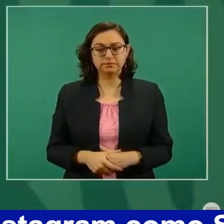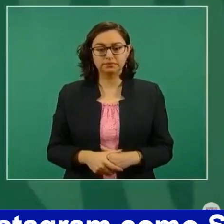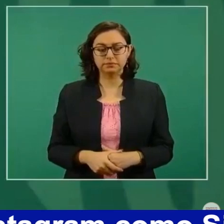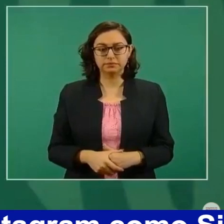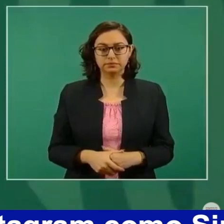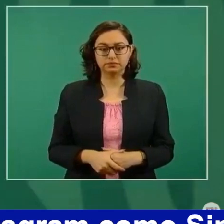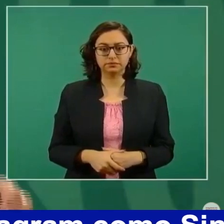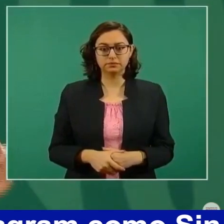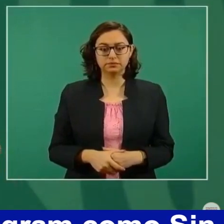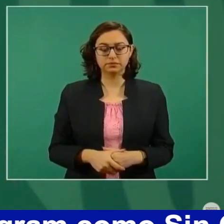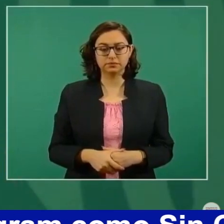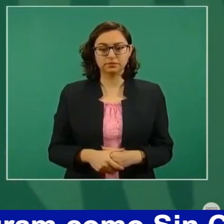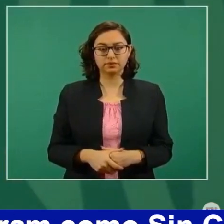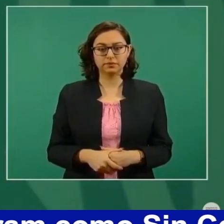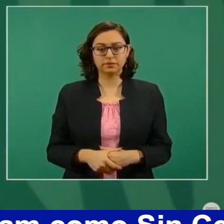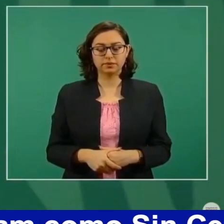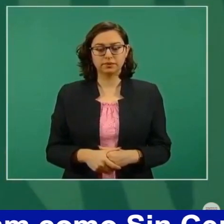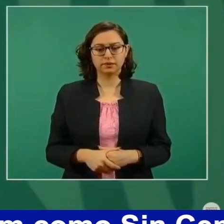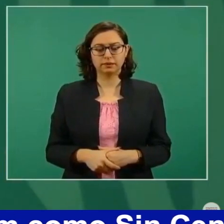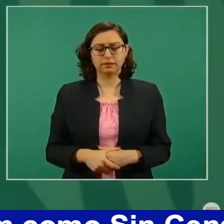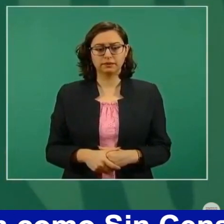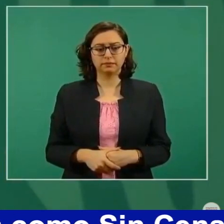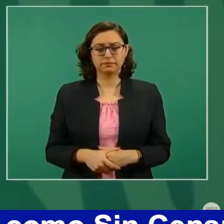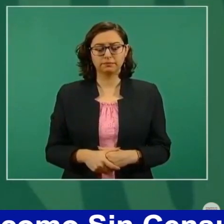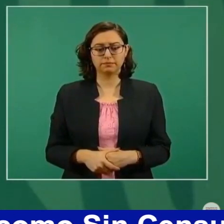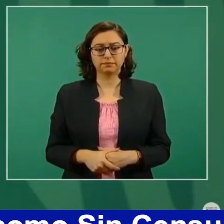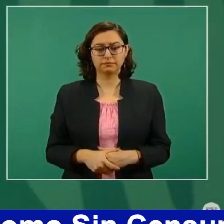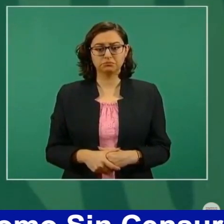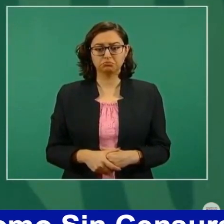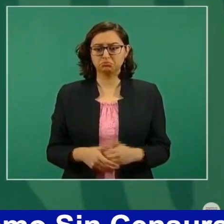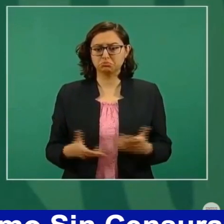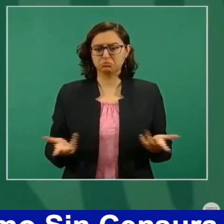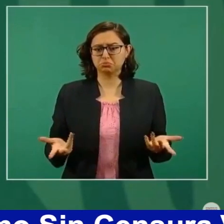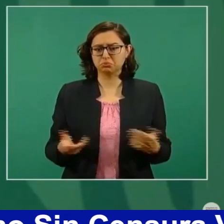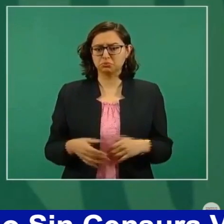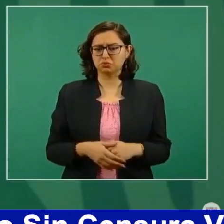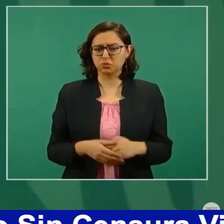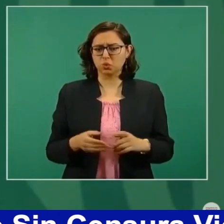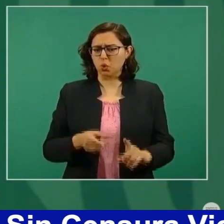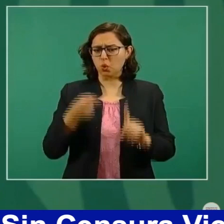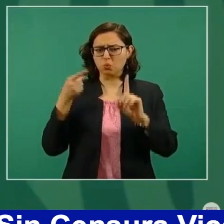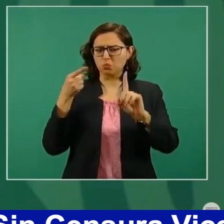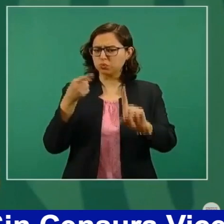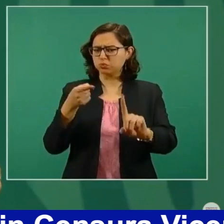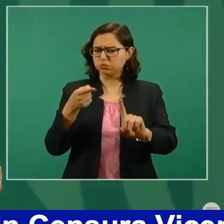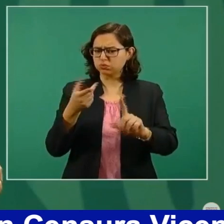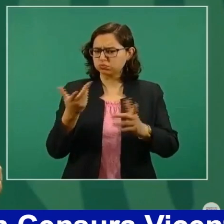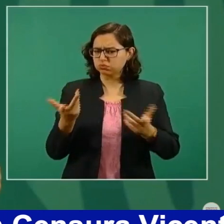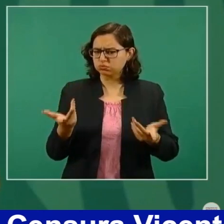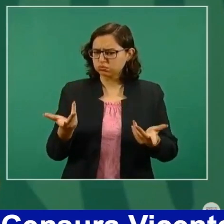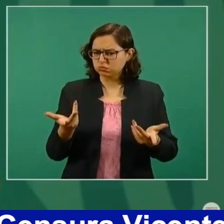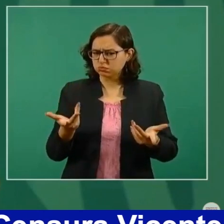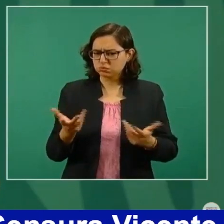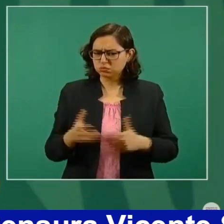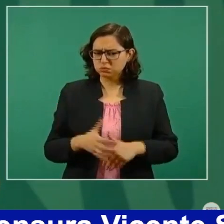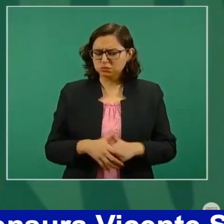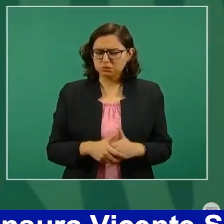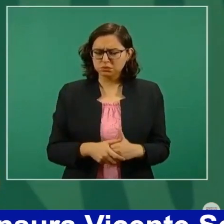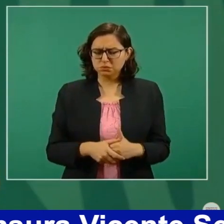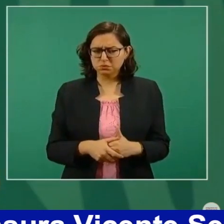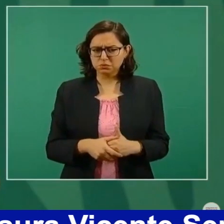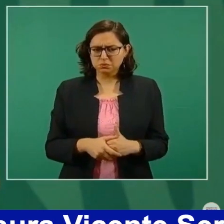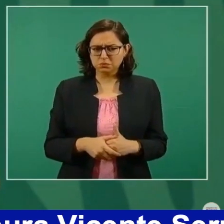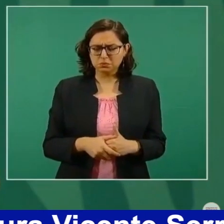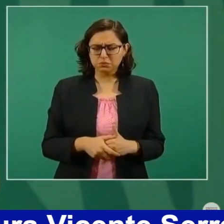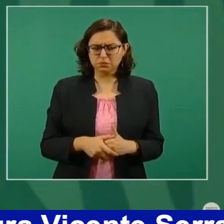No hay nada en especial. La reforma que se